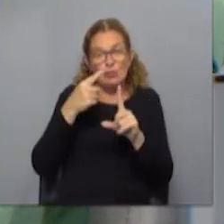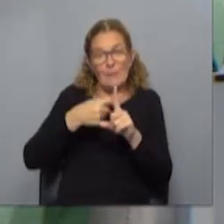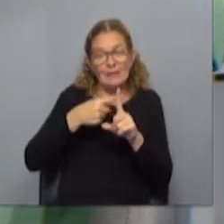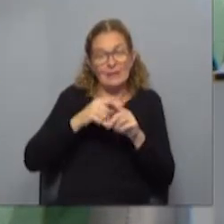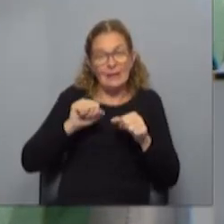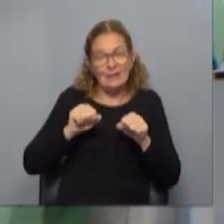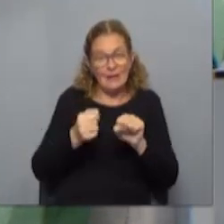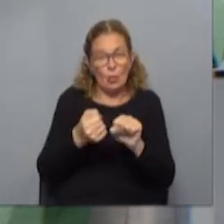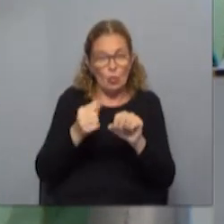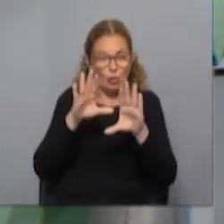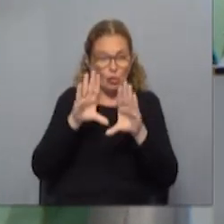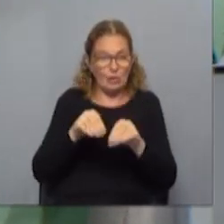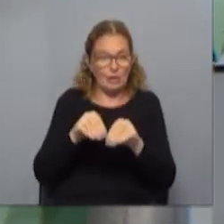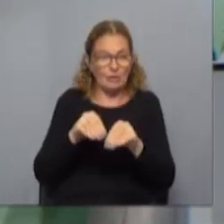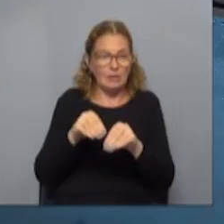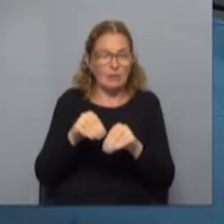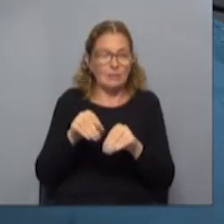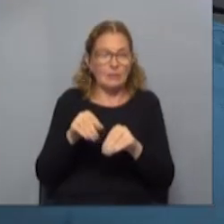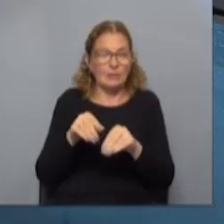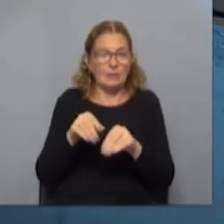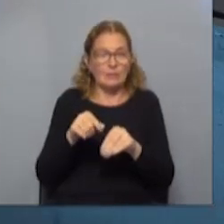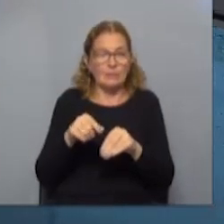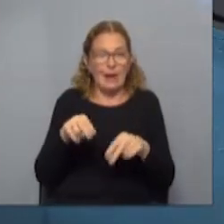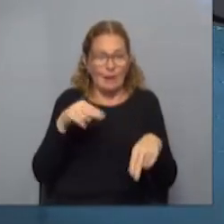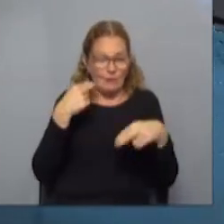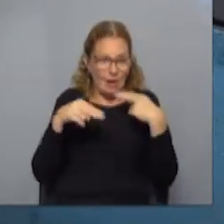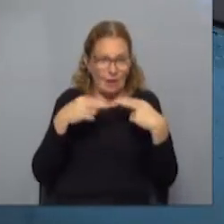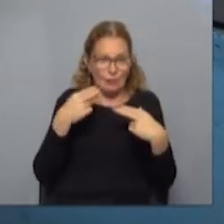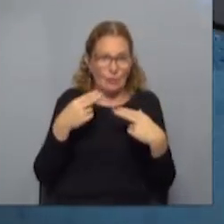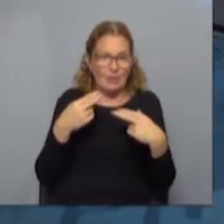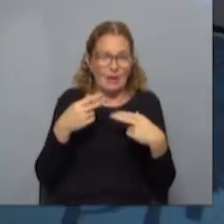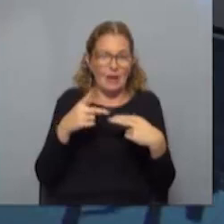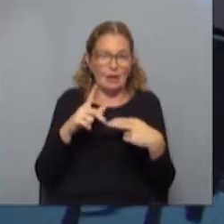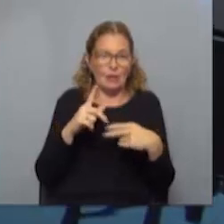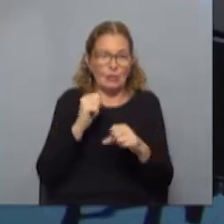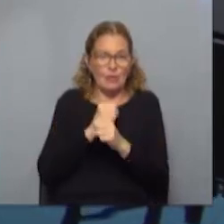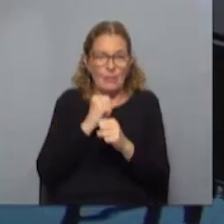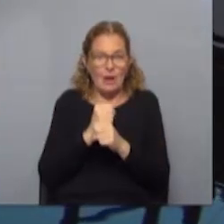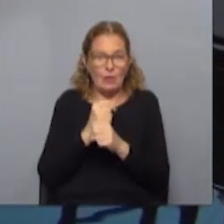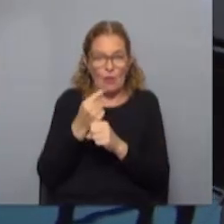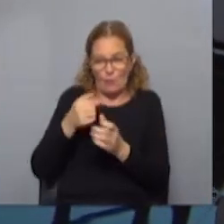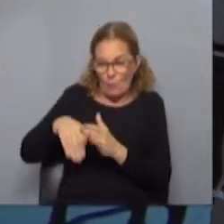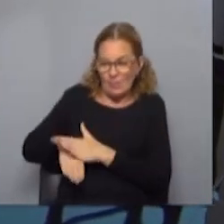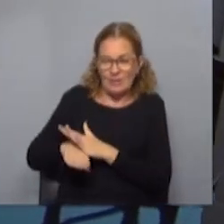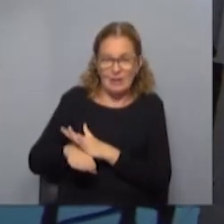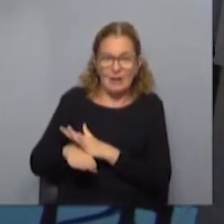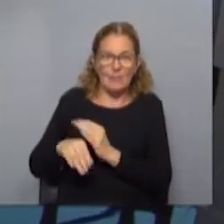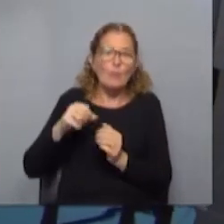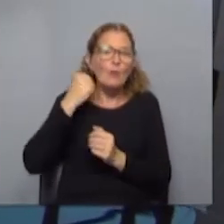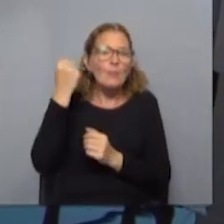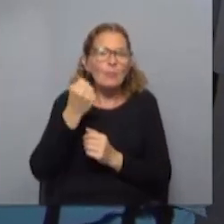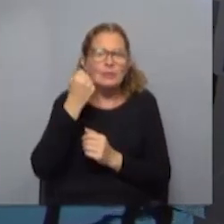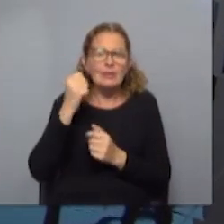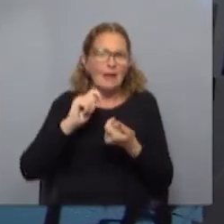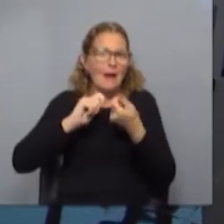seguro parcial o total, que para el sector de Alberto, de la gastronomía, que no trabajen y la propina es fundamental para ellos. Entonces,